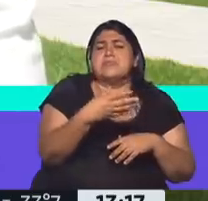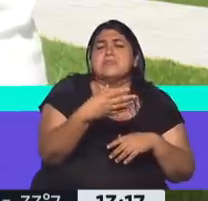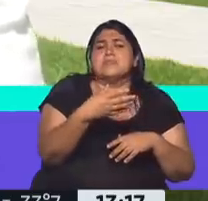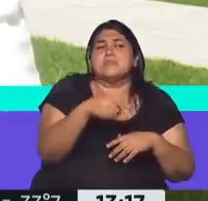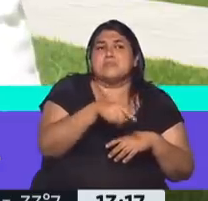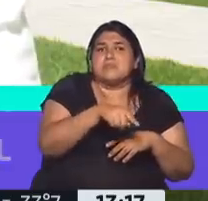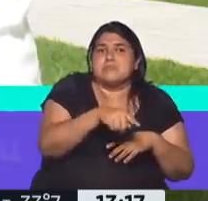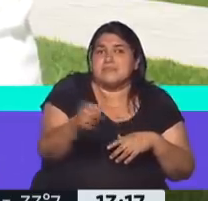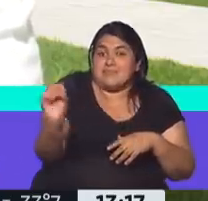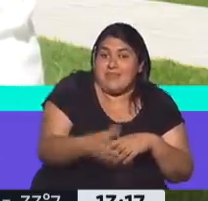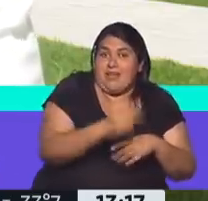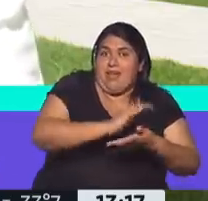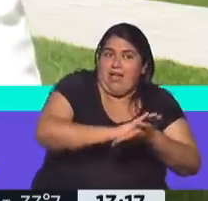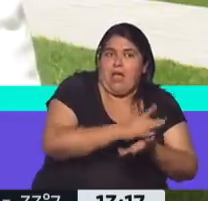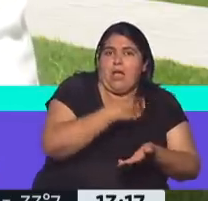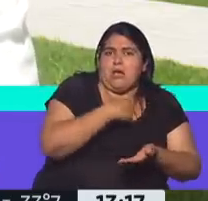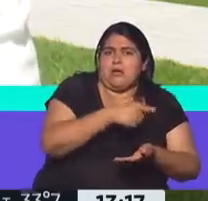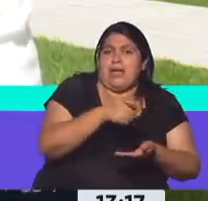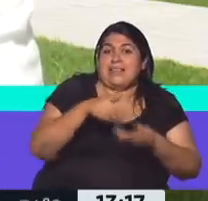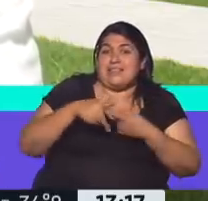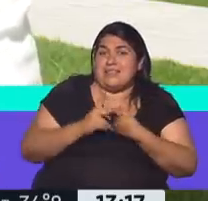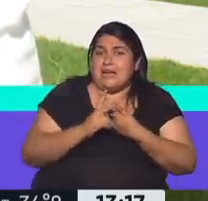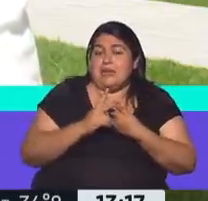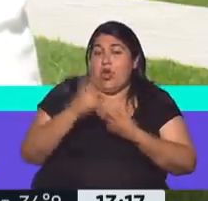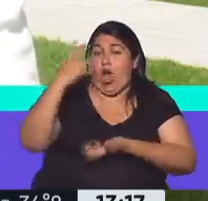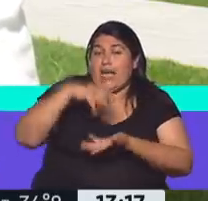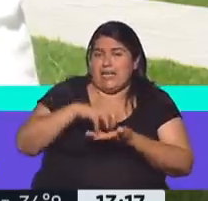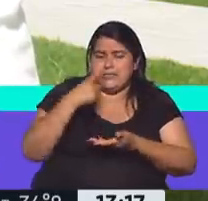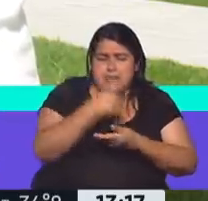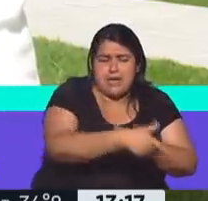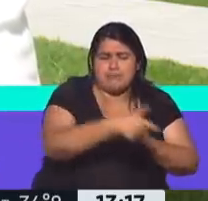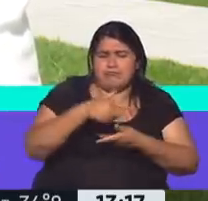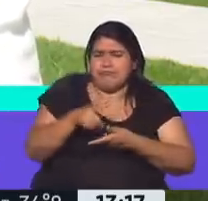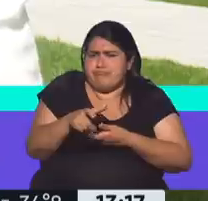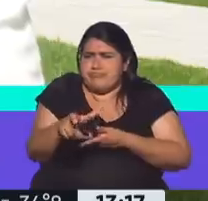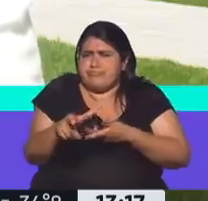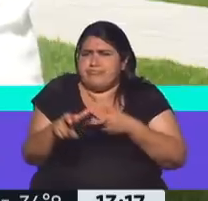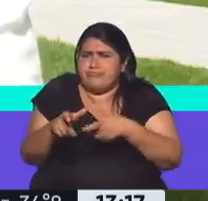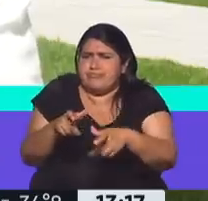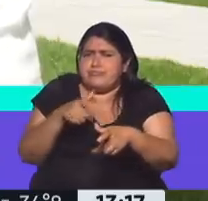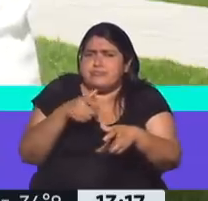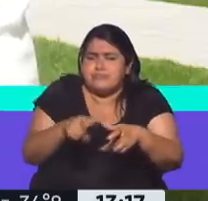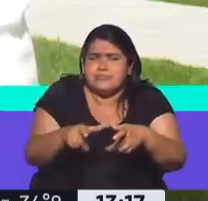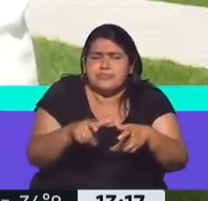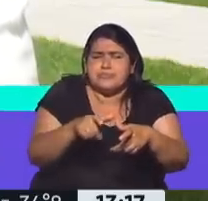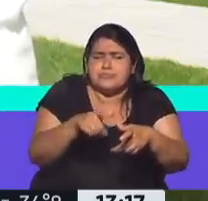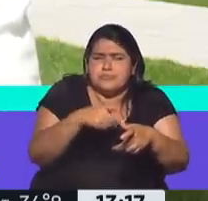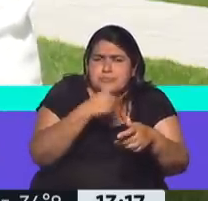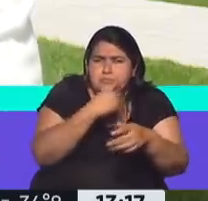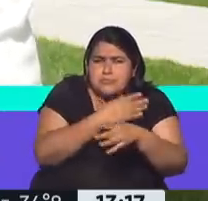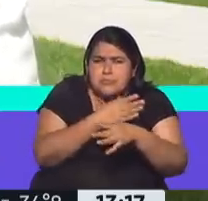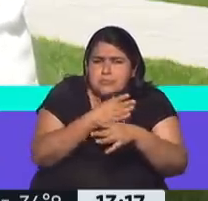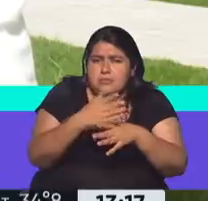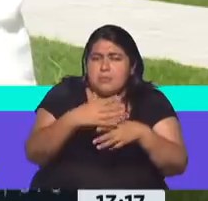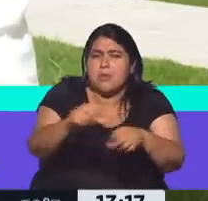volver a utilizar los técnicos de la agencia, los técnicos de informática, y ahí descubrieron este